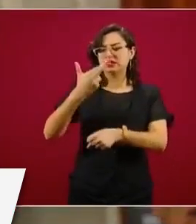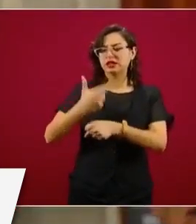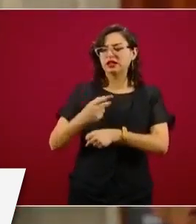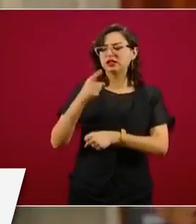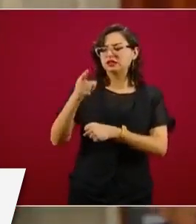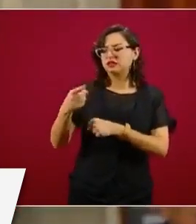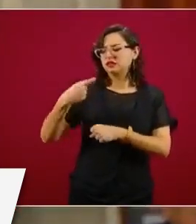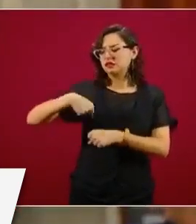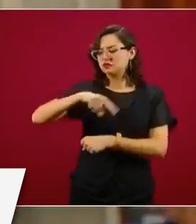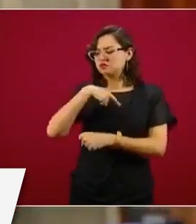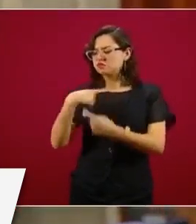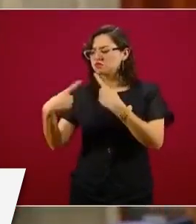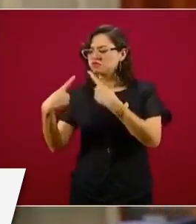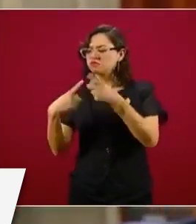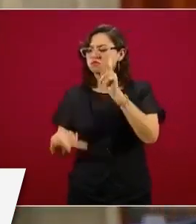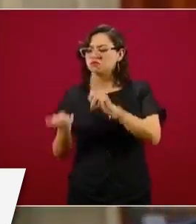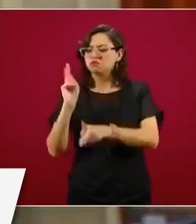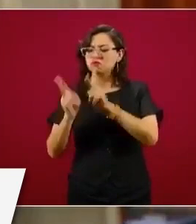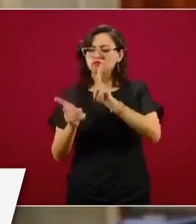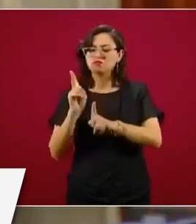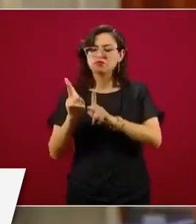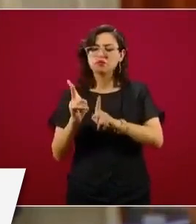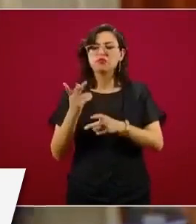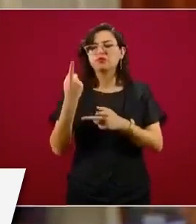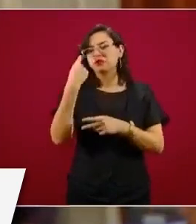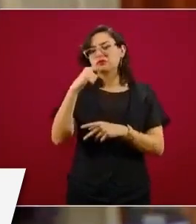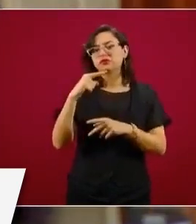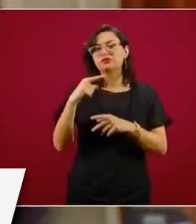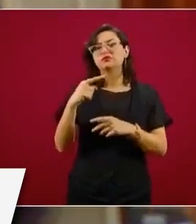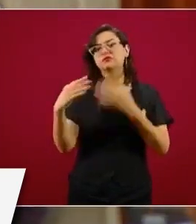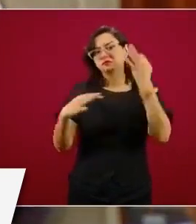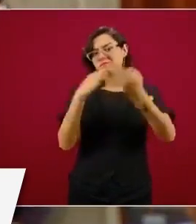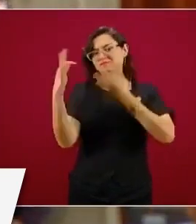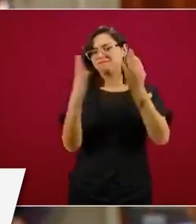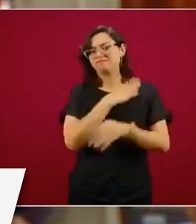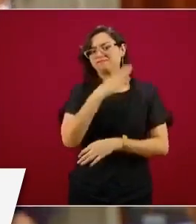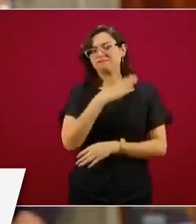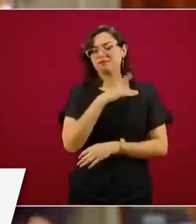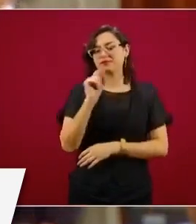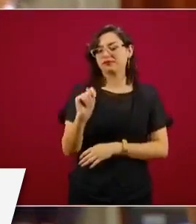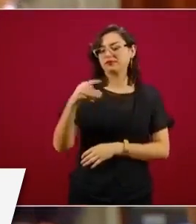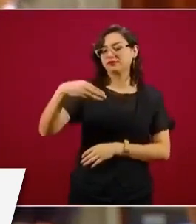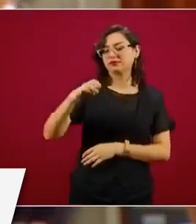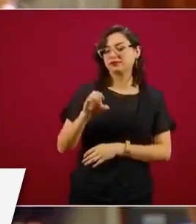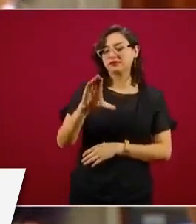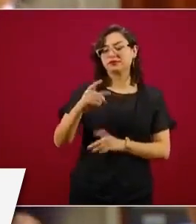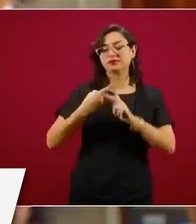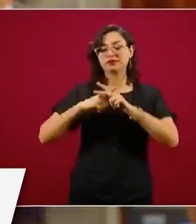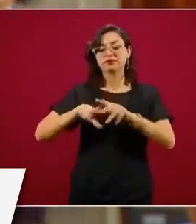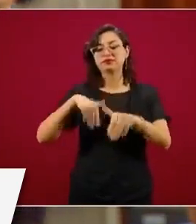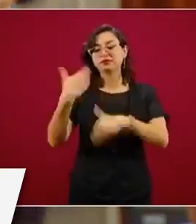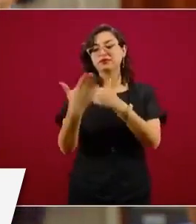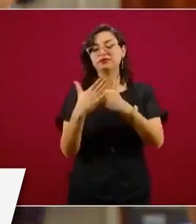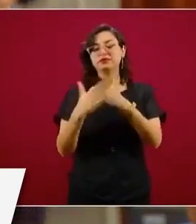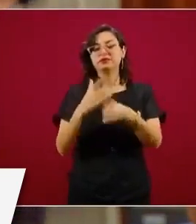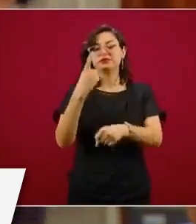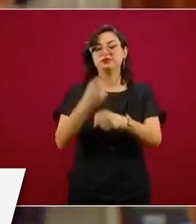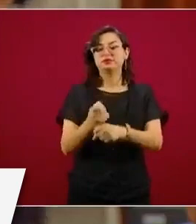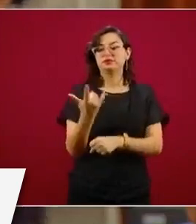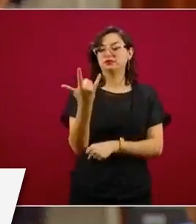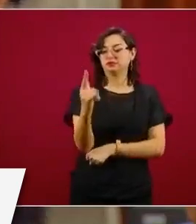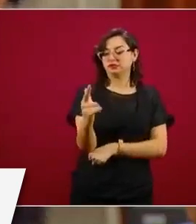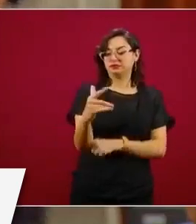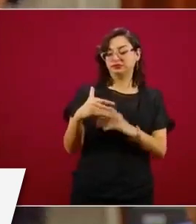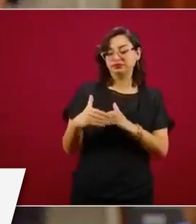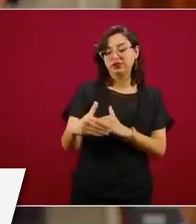Nos hablaba de la buena noticia de la puesta en marcha del T-MEC posiblemente este primero de julio y nos hablaba que si bien el T-MEC no